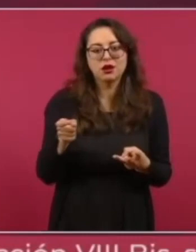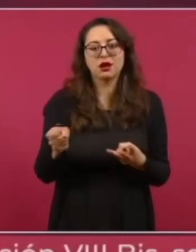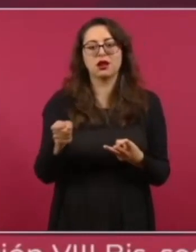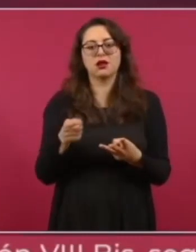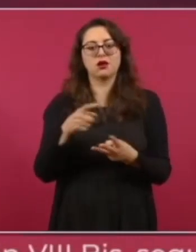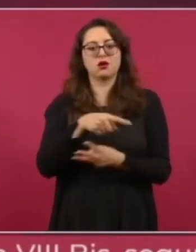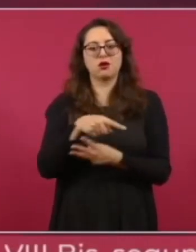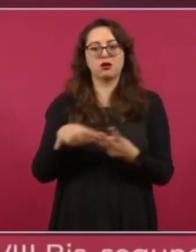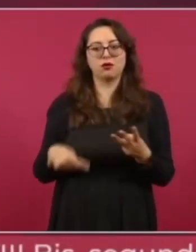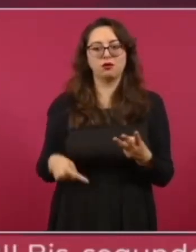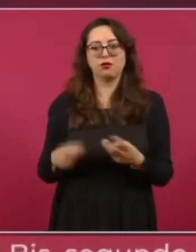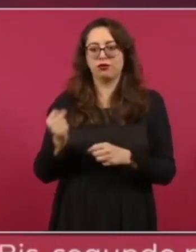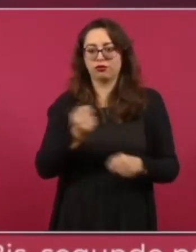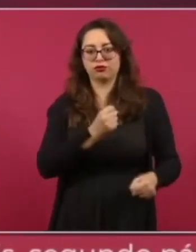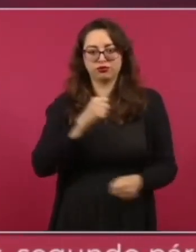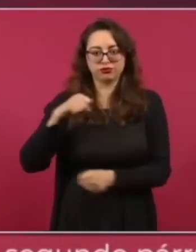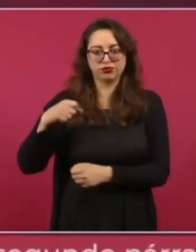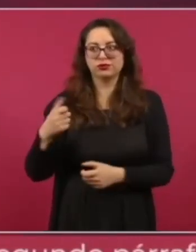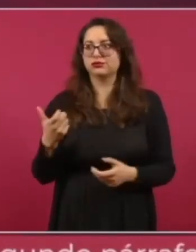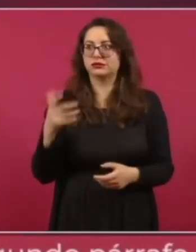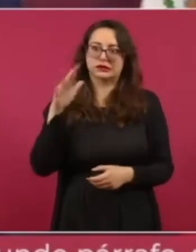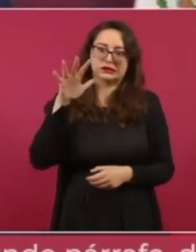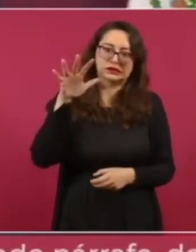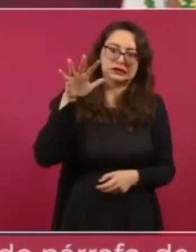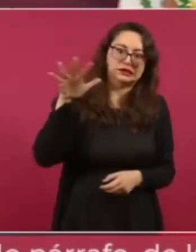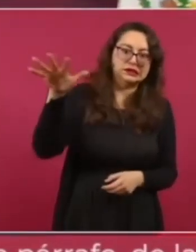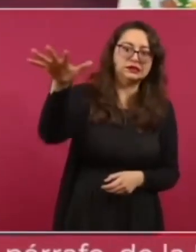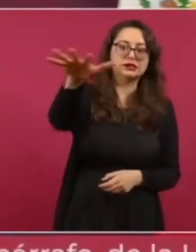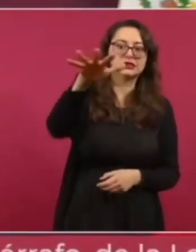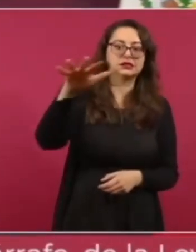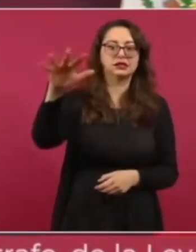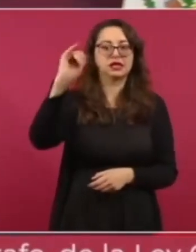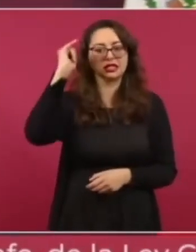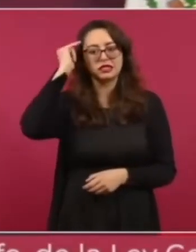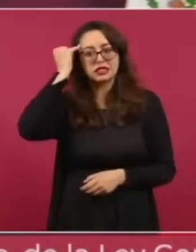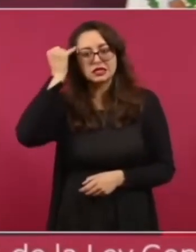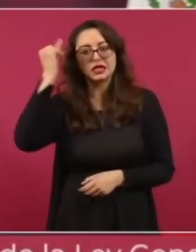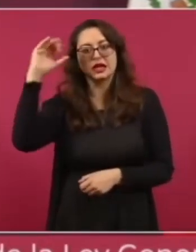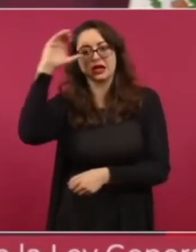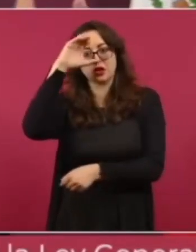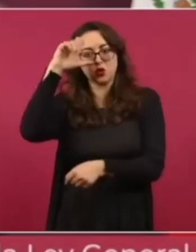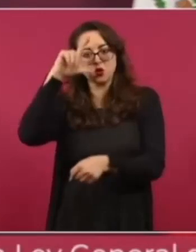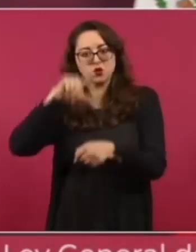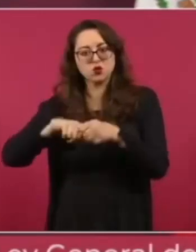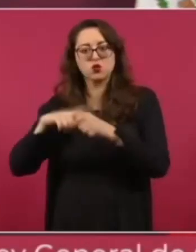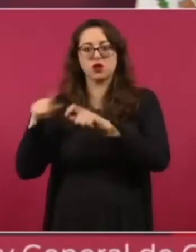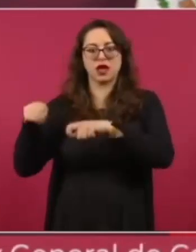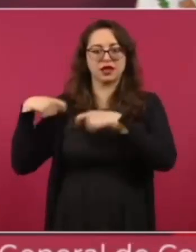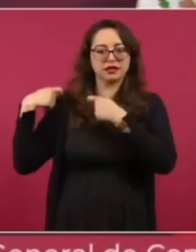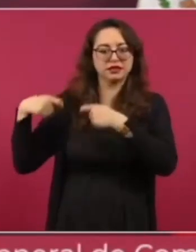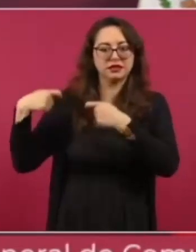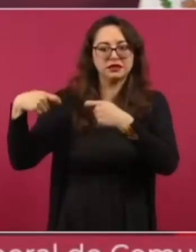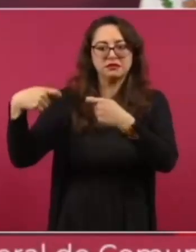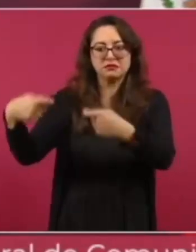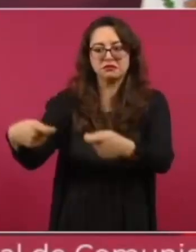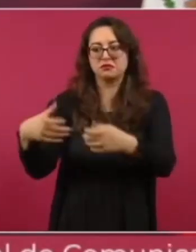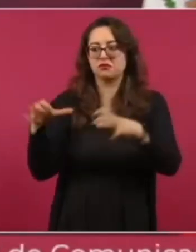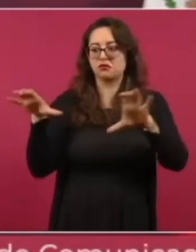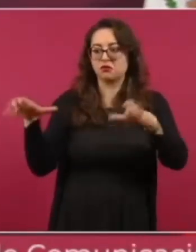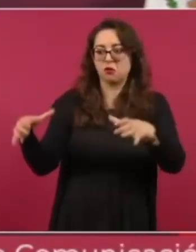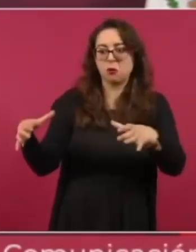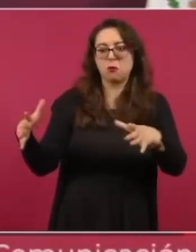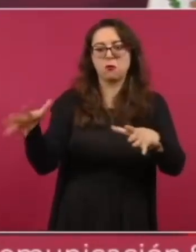costumbres, tradiciones, donde había más organización.